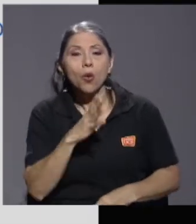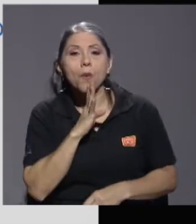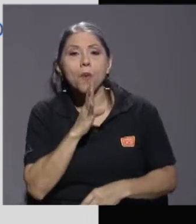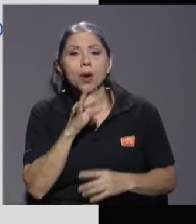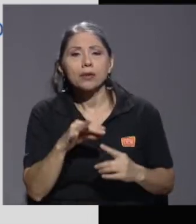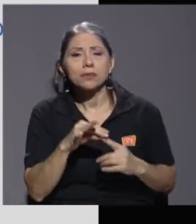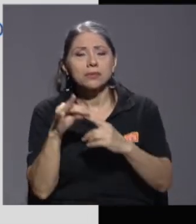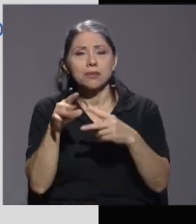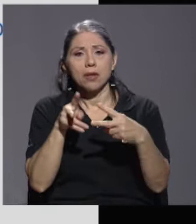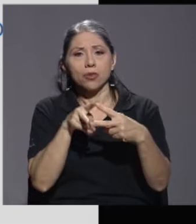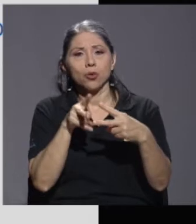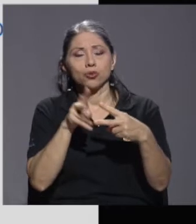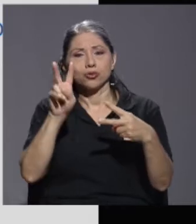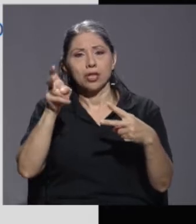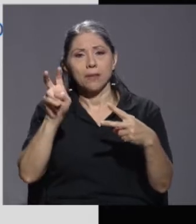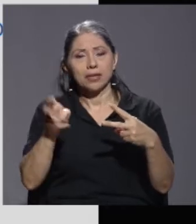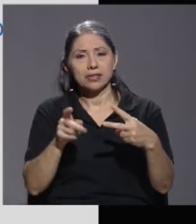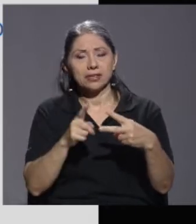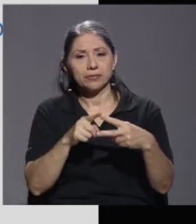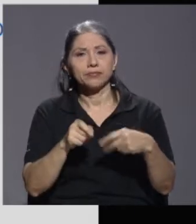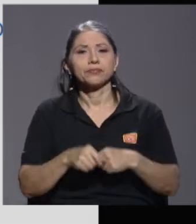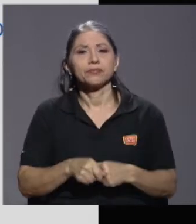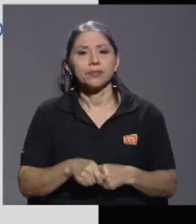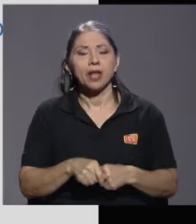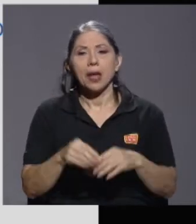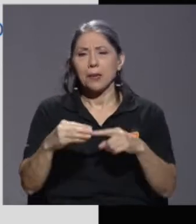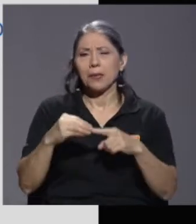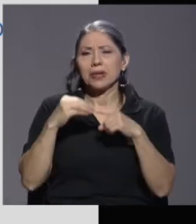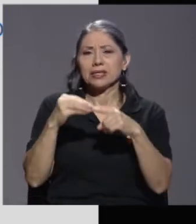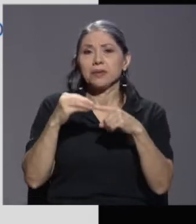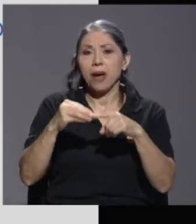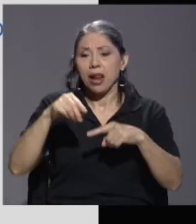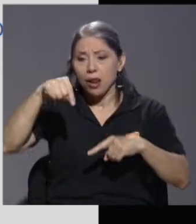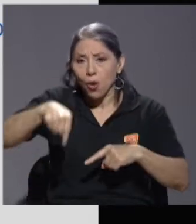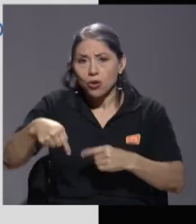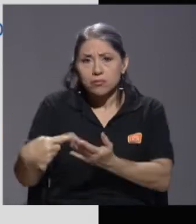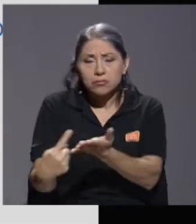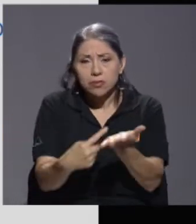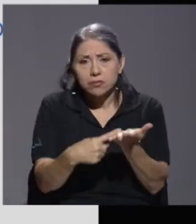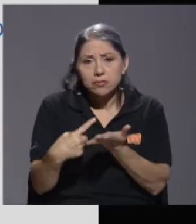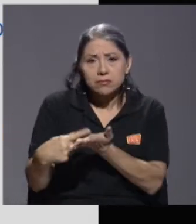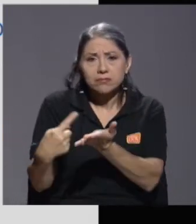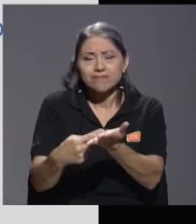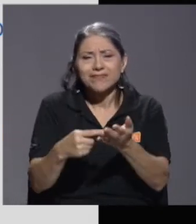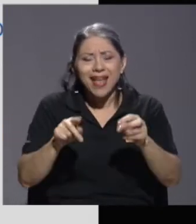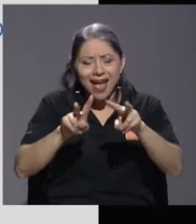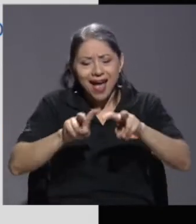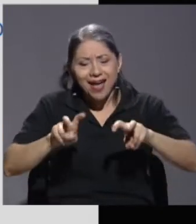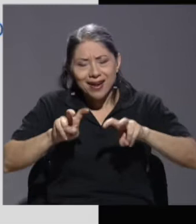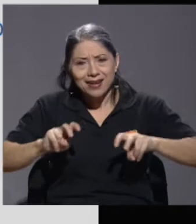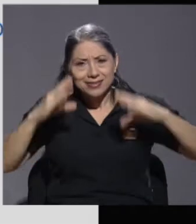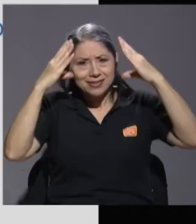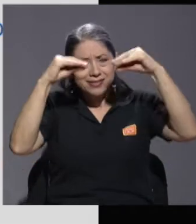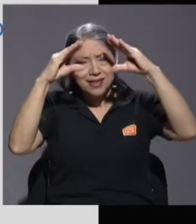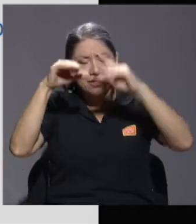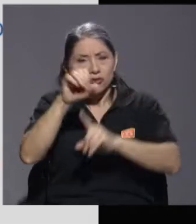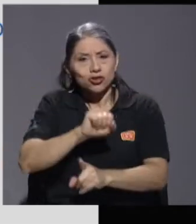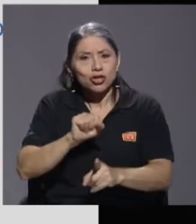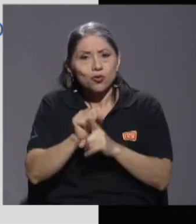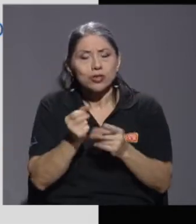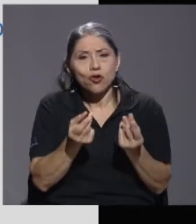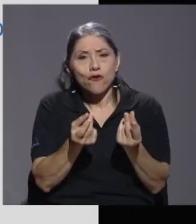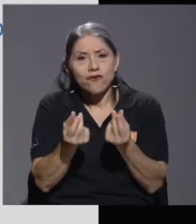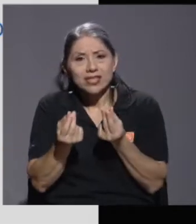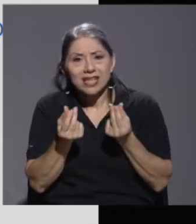a esos dos temas. El aporte principal en el día de hoy es el análisis de los datos de la situación fiscal que va a